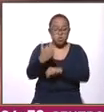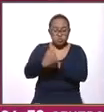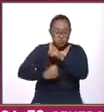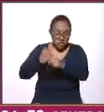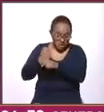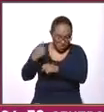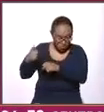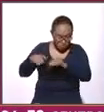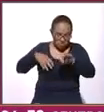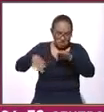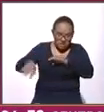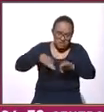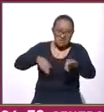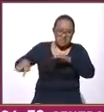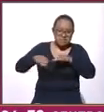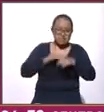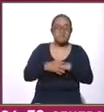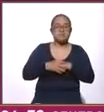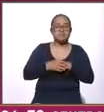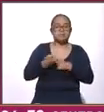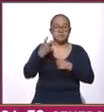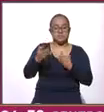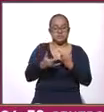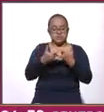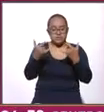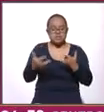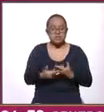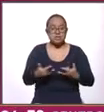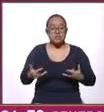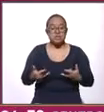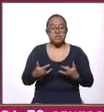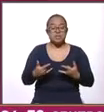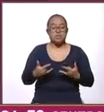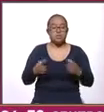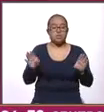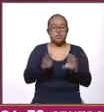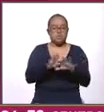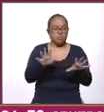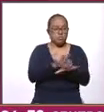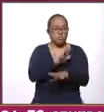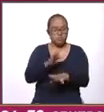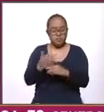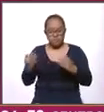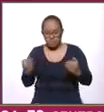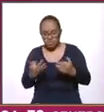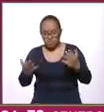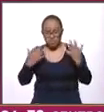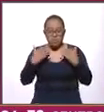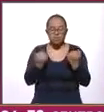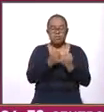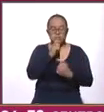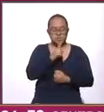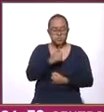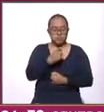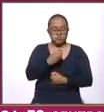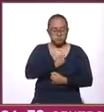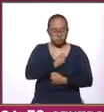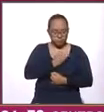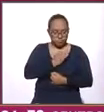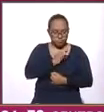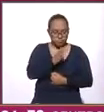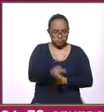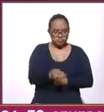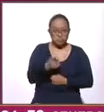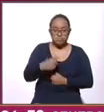trabajo. Es un cuento de hadas sobre cambio climático, sobre resiliencia, sobre acción